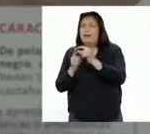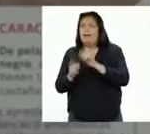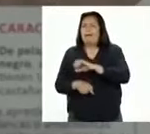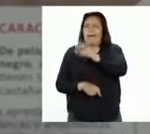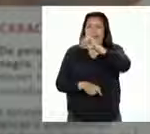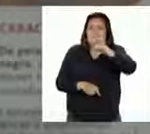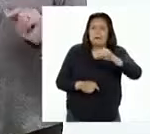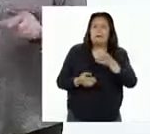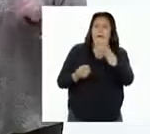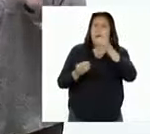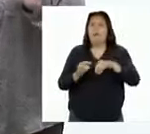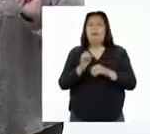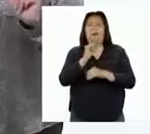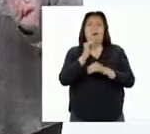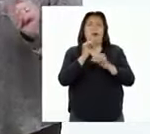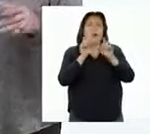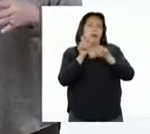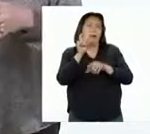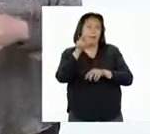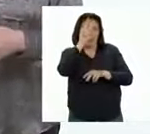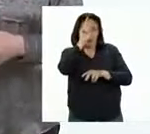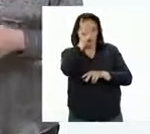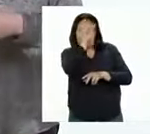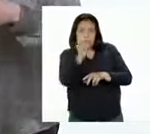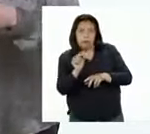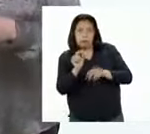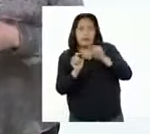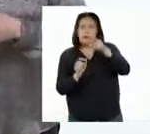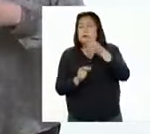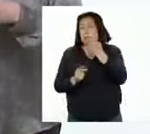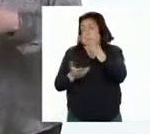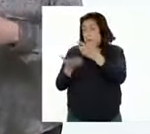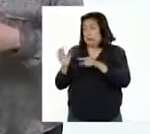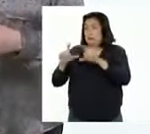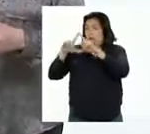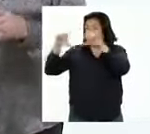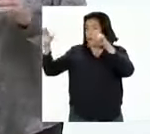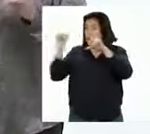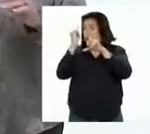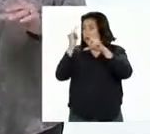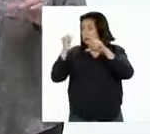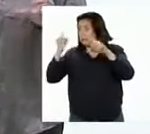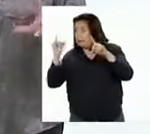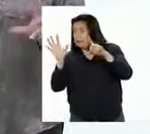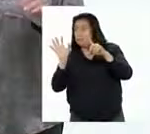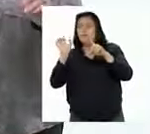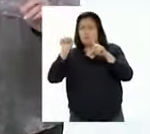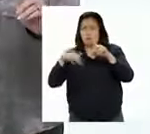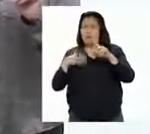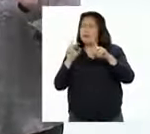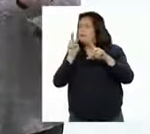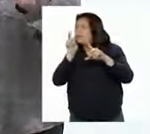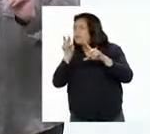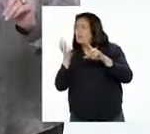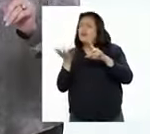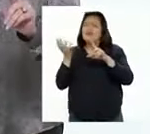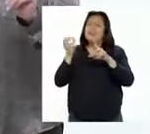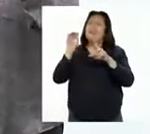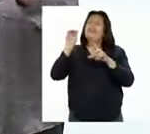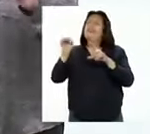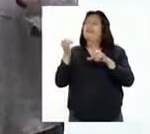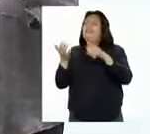Andes o por el mapa. Recuerden, las imágenes de una infografía nos pueden dar pistas del